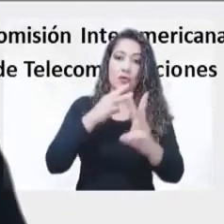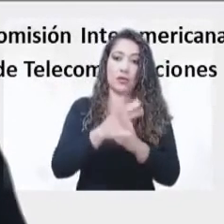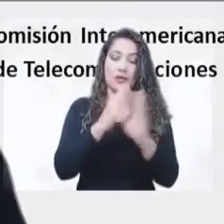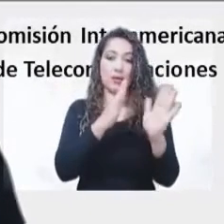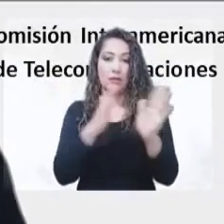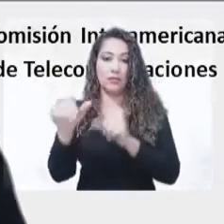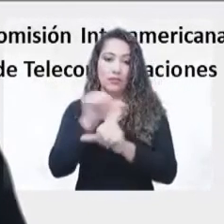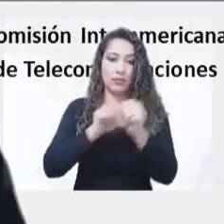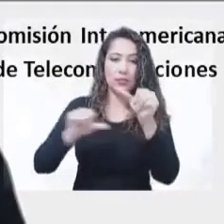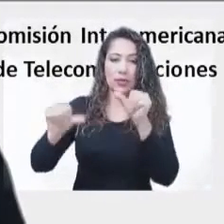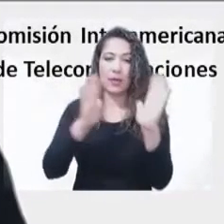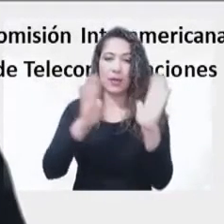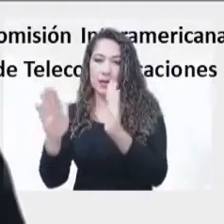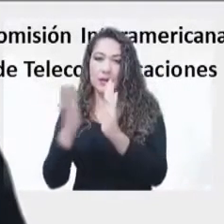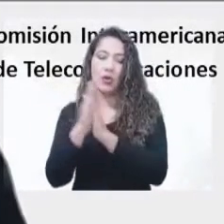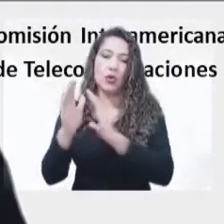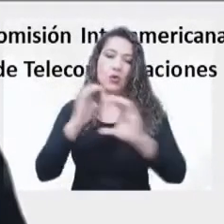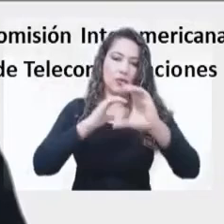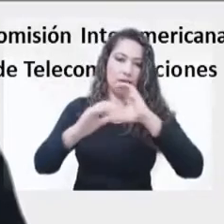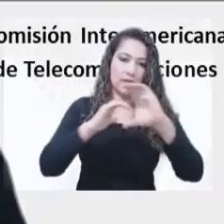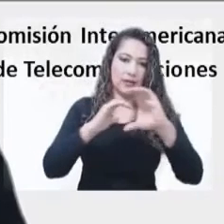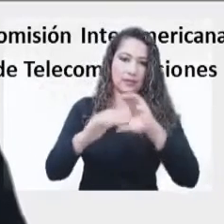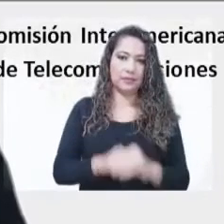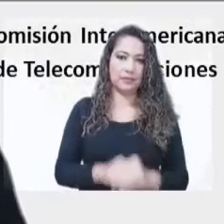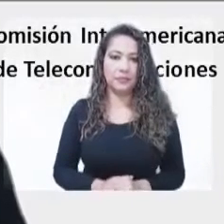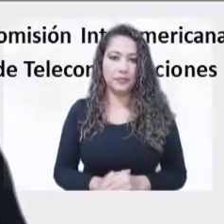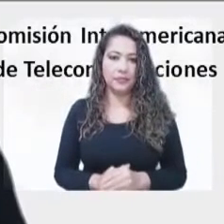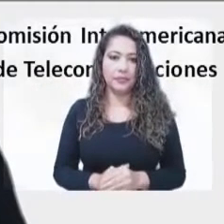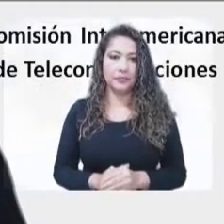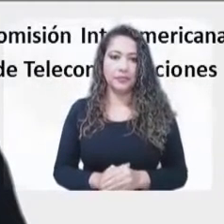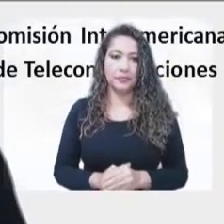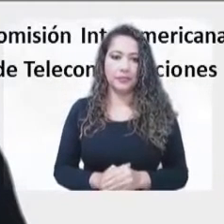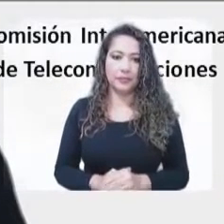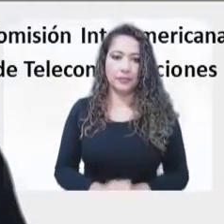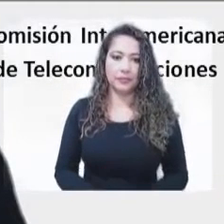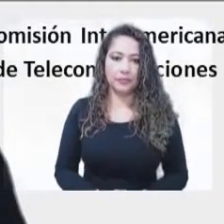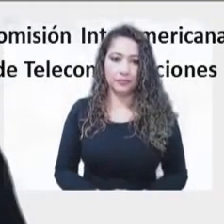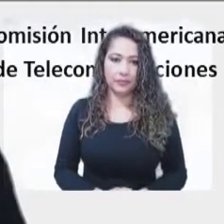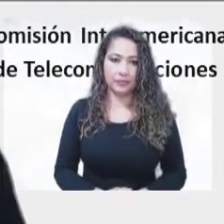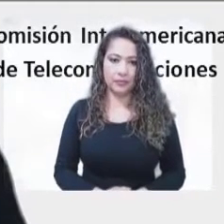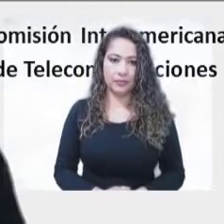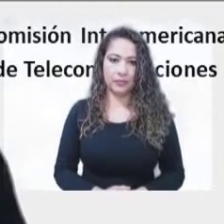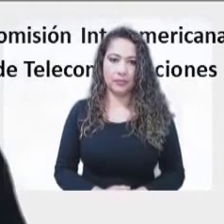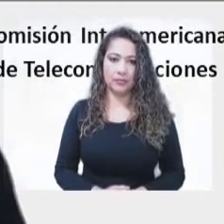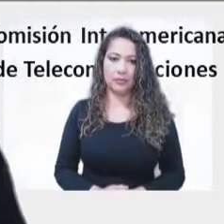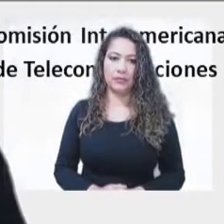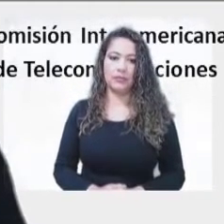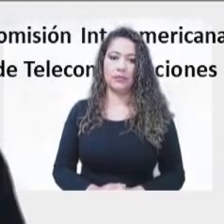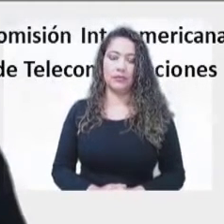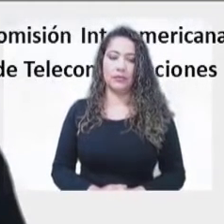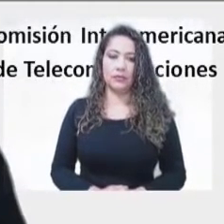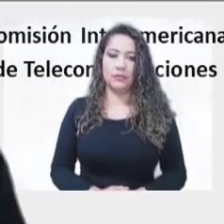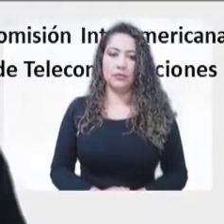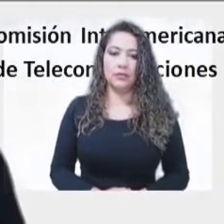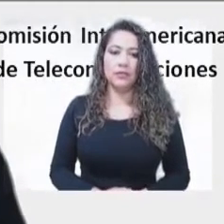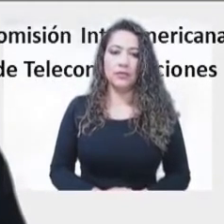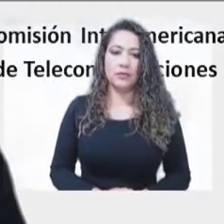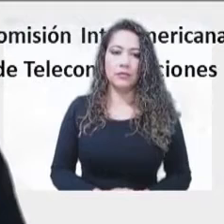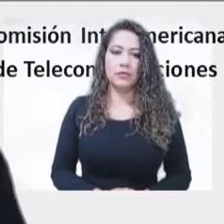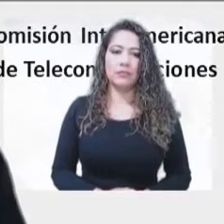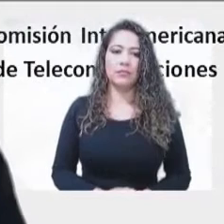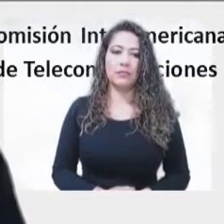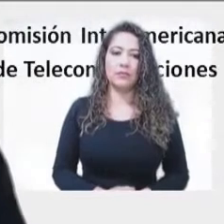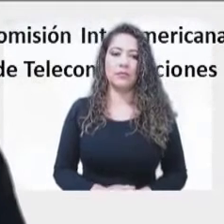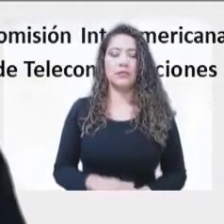En este sentido, hemos realizado cuatro reuniones virtuales exitosamente, avanzando en temas